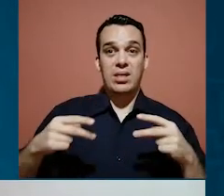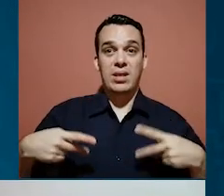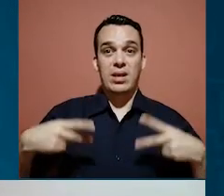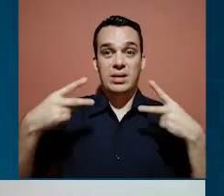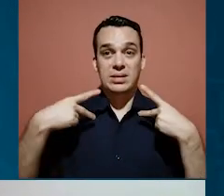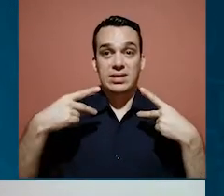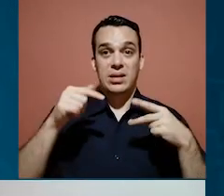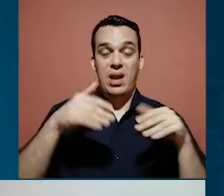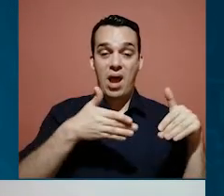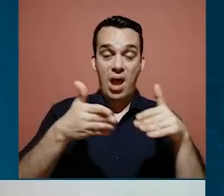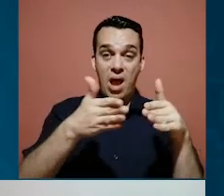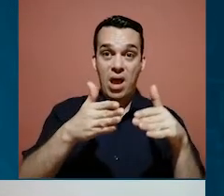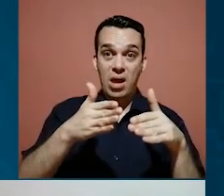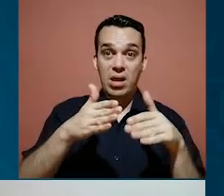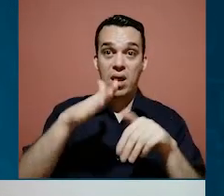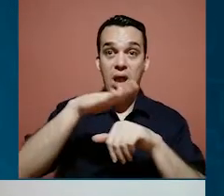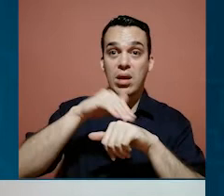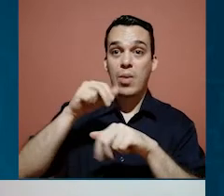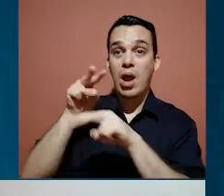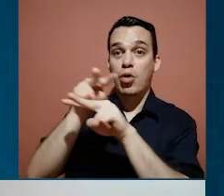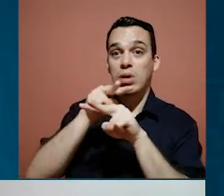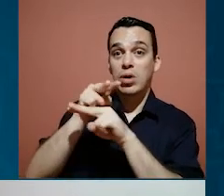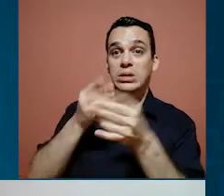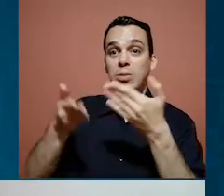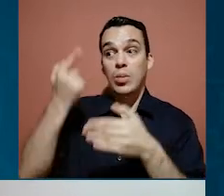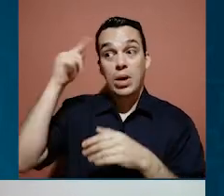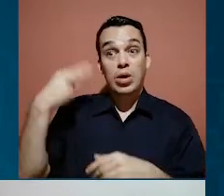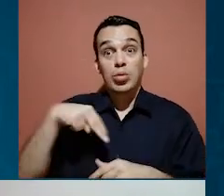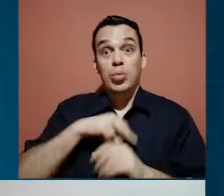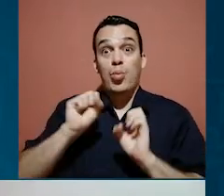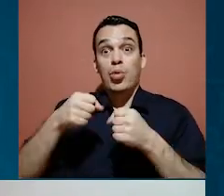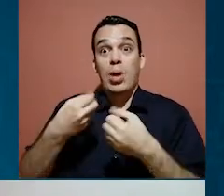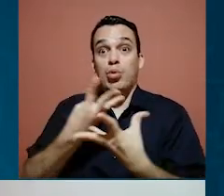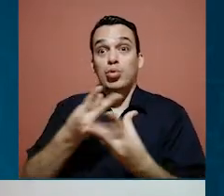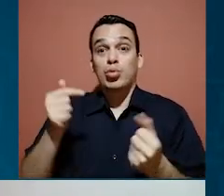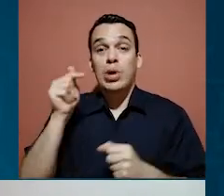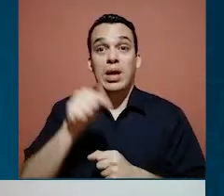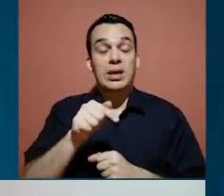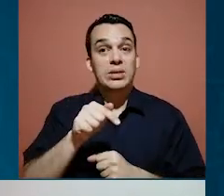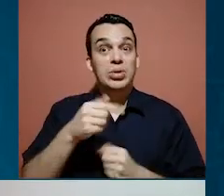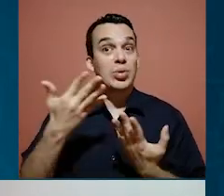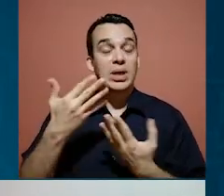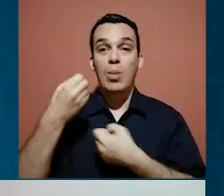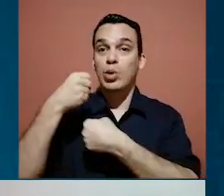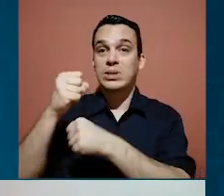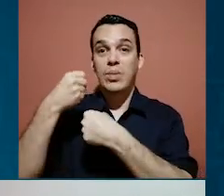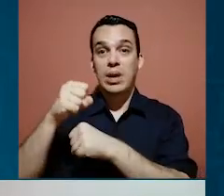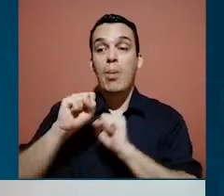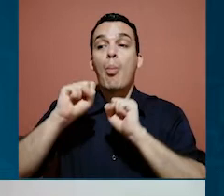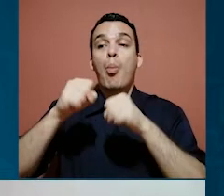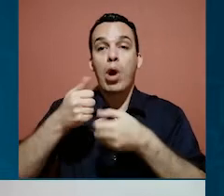¿verdad?, que la gente en algunos momentos llama a la Contraloría de Servicios para que nosotros podamos solucionar. Hay que tomar en cuenta que la